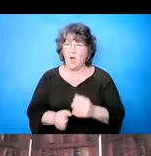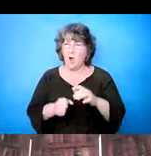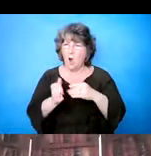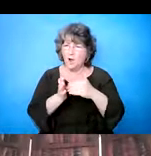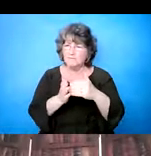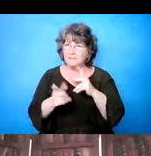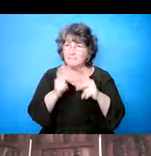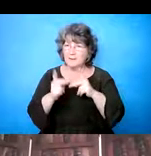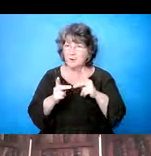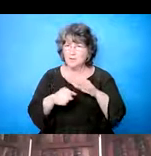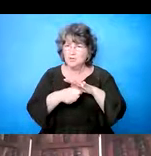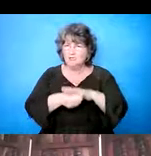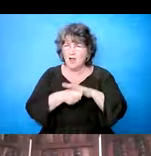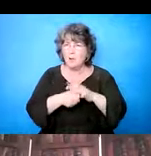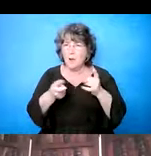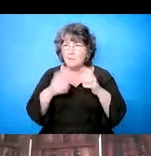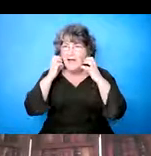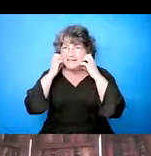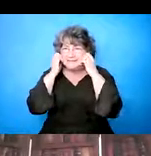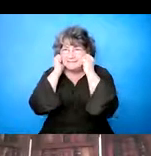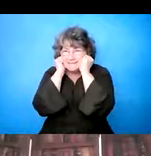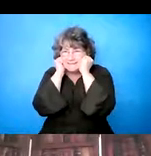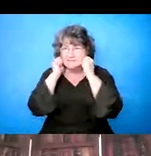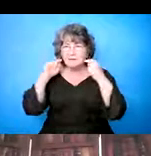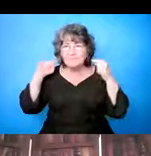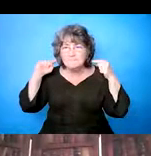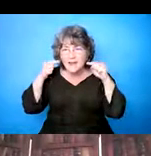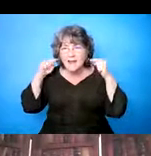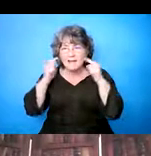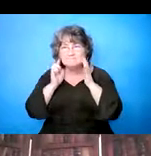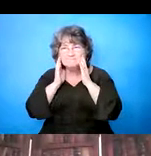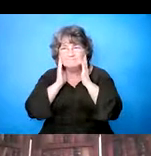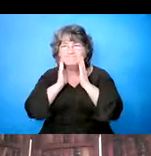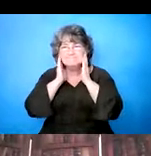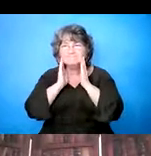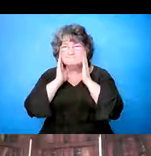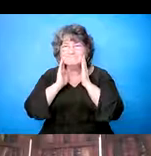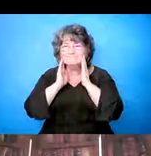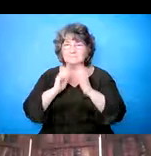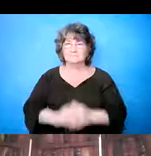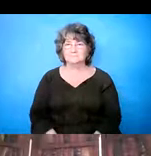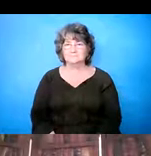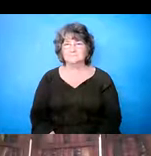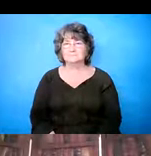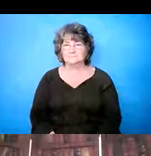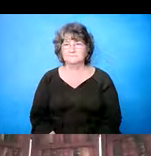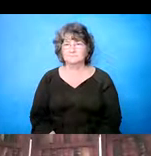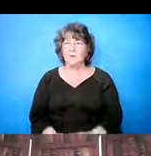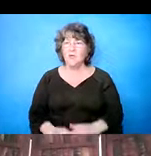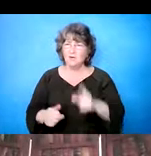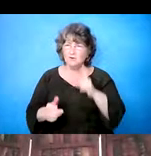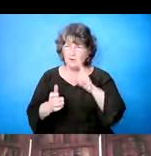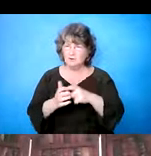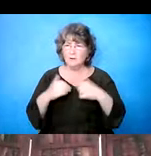cuando están estresando, entonces, tienen dolor en la quijada, porque empiezan a acertar la quijada muy fuerte.